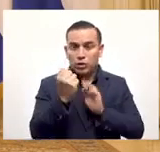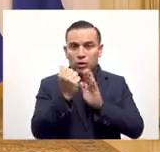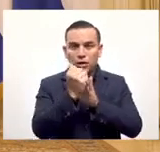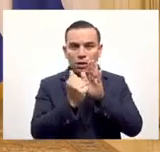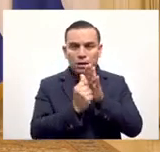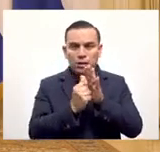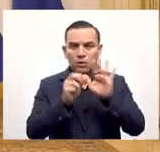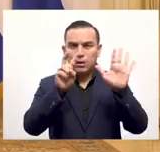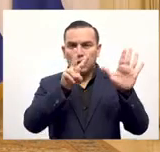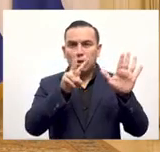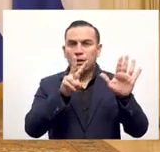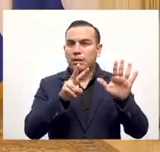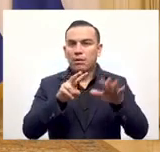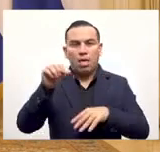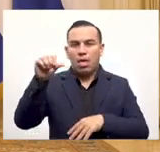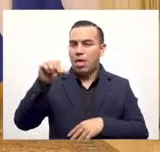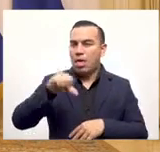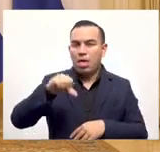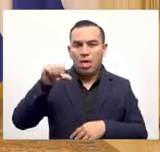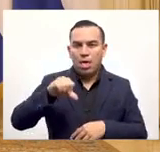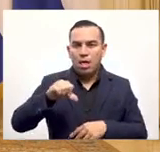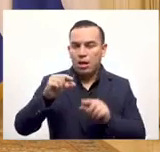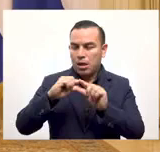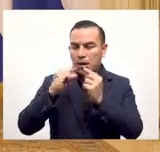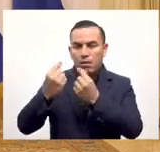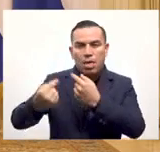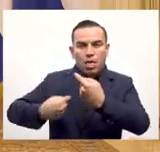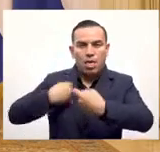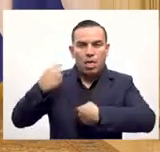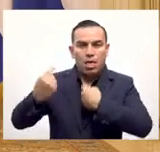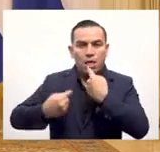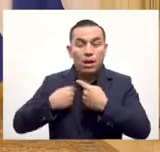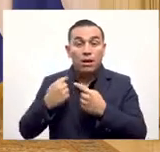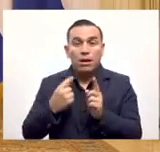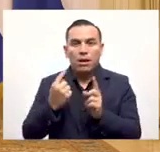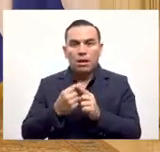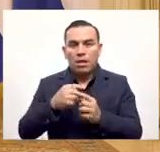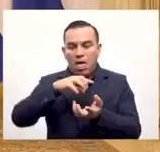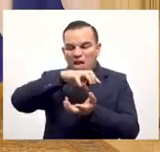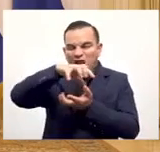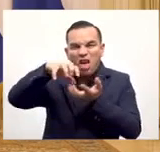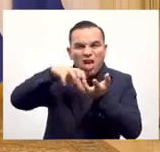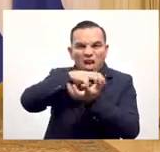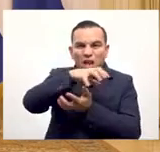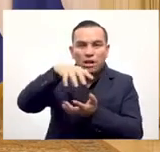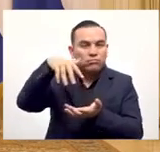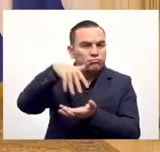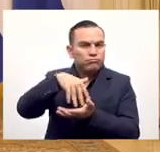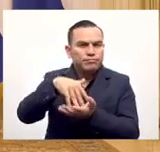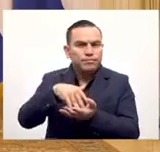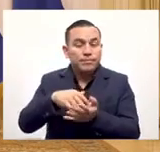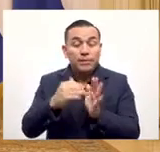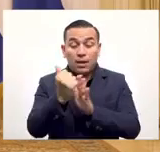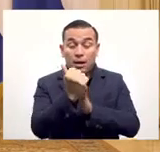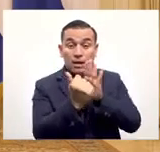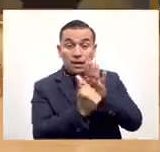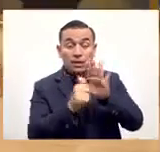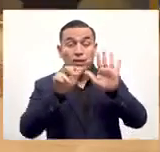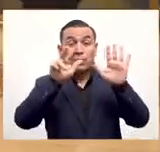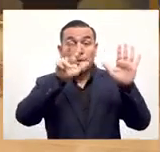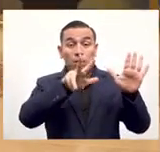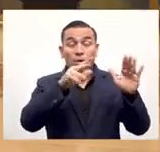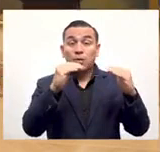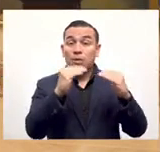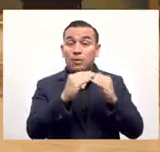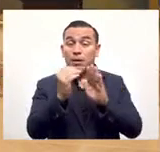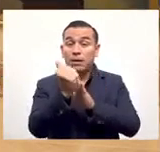artículo 7, sacarlo de contexto, como maliciosamente han hecho algunos grupos de la oposición, para confundir a la población, cuando el artículo